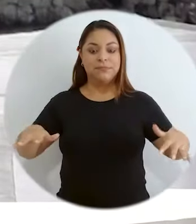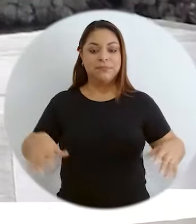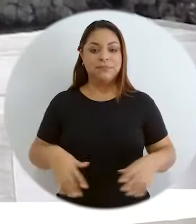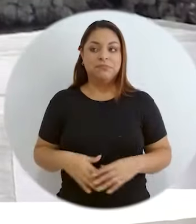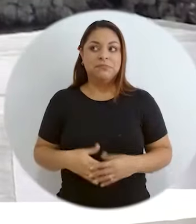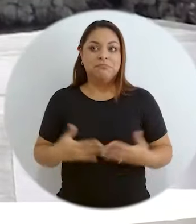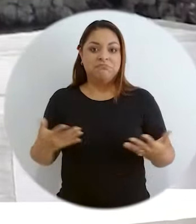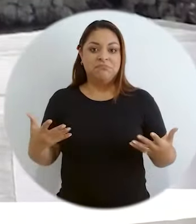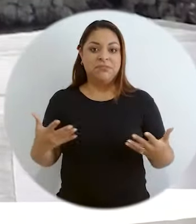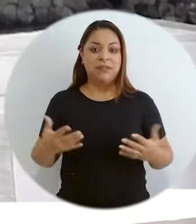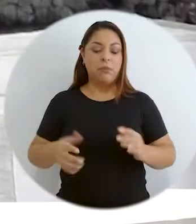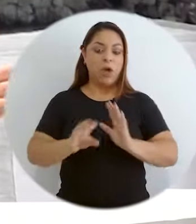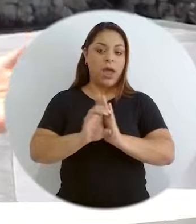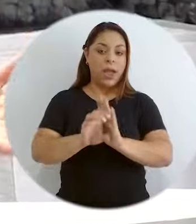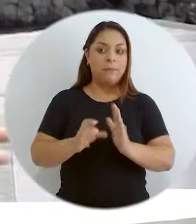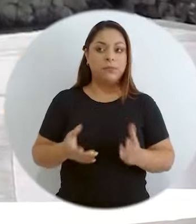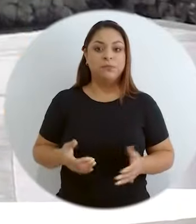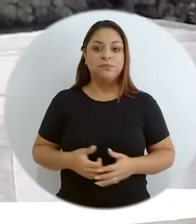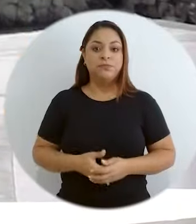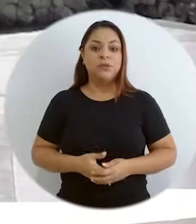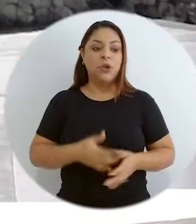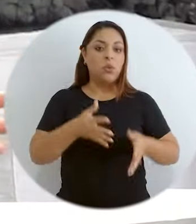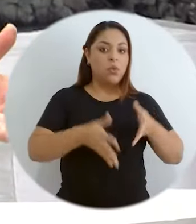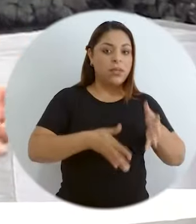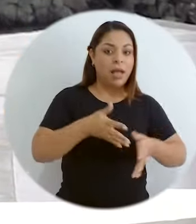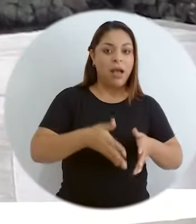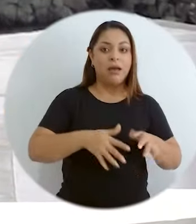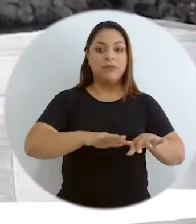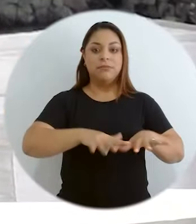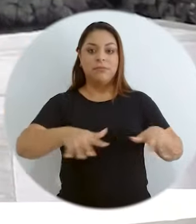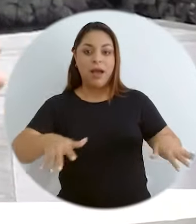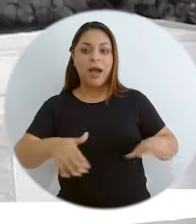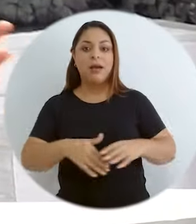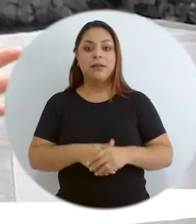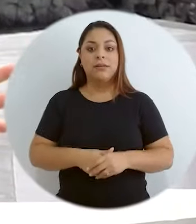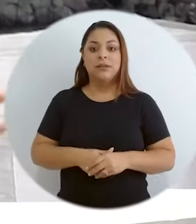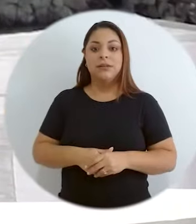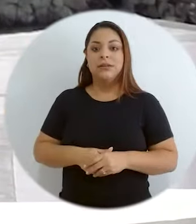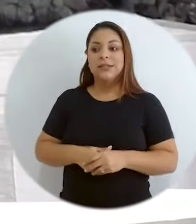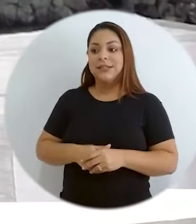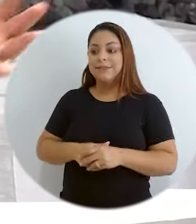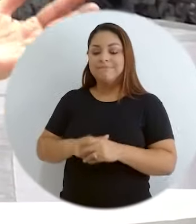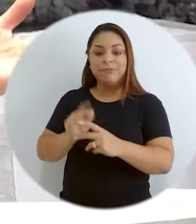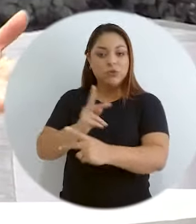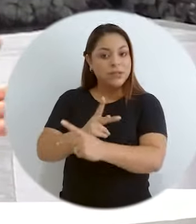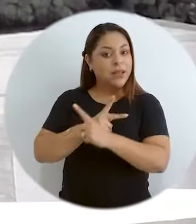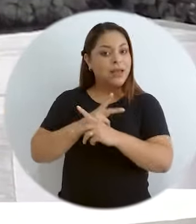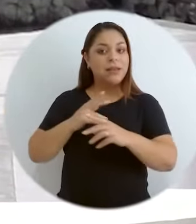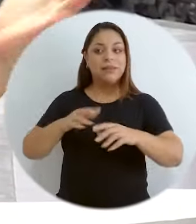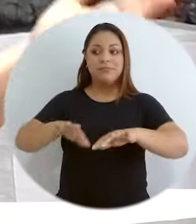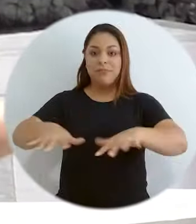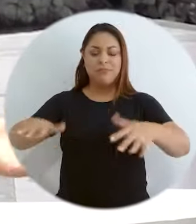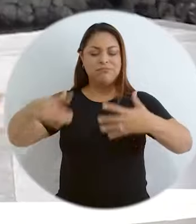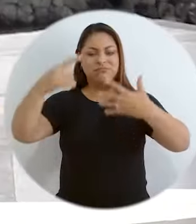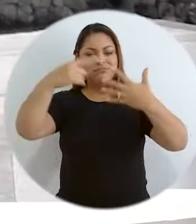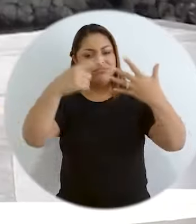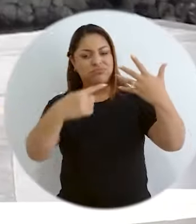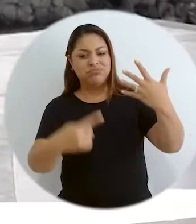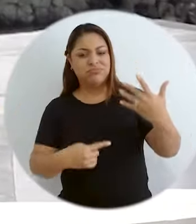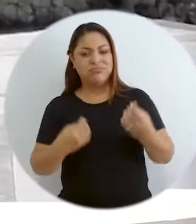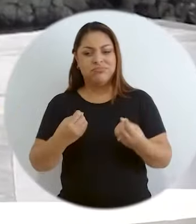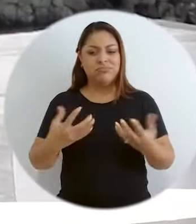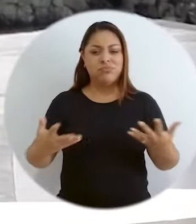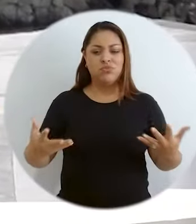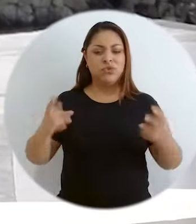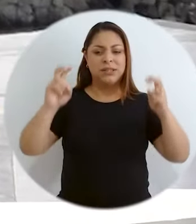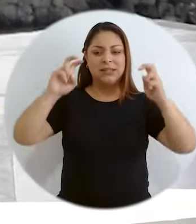desde, ¿verdad?, no sé, lo que tiene que ver con el cuidado de los mares, lo que tiene que ver con la negación de los mares, o